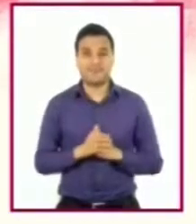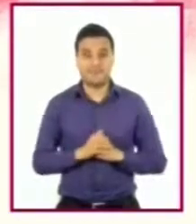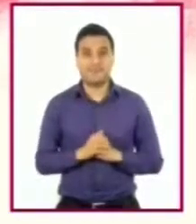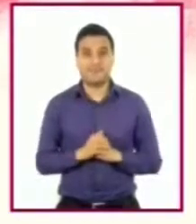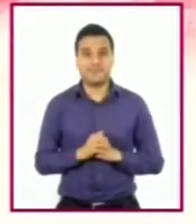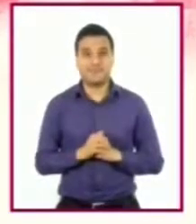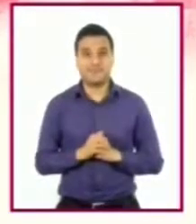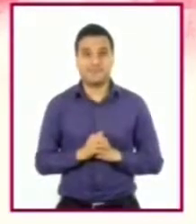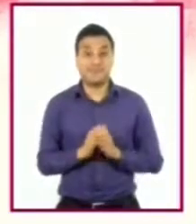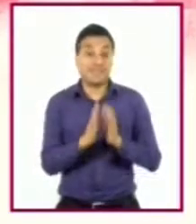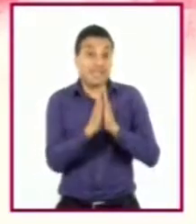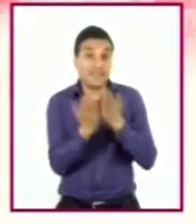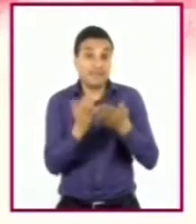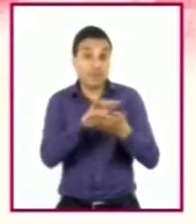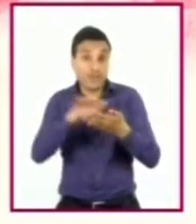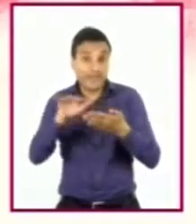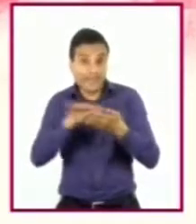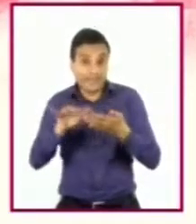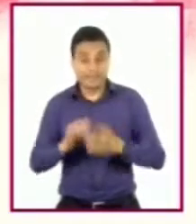Leer libros.